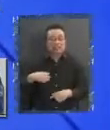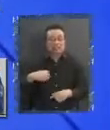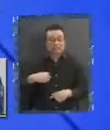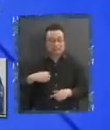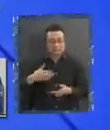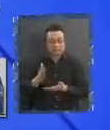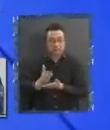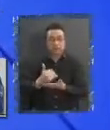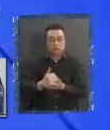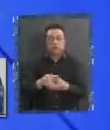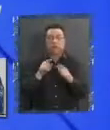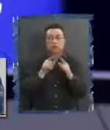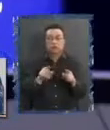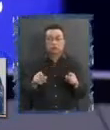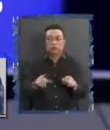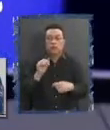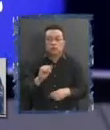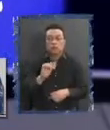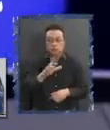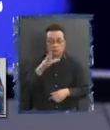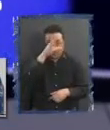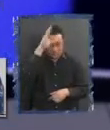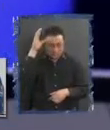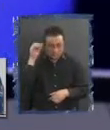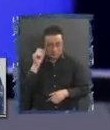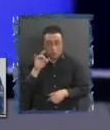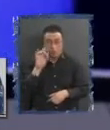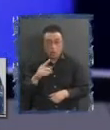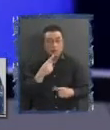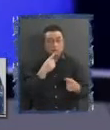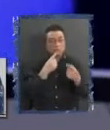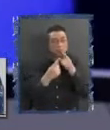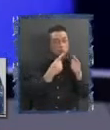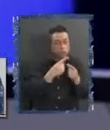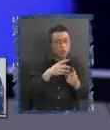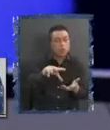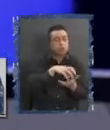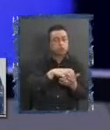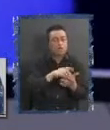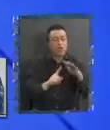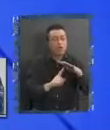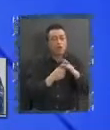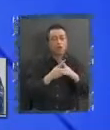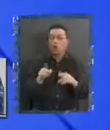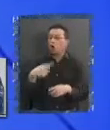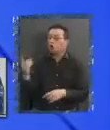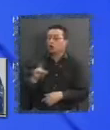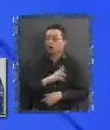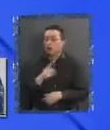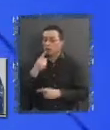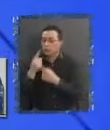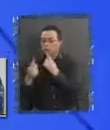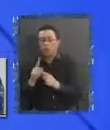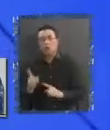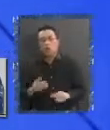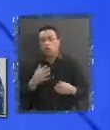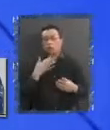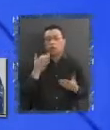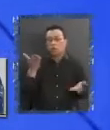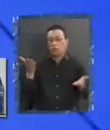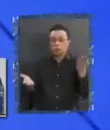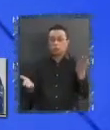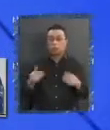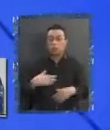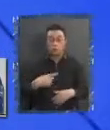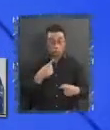que proponga su propia ley. El discurso de Loncón no ayuda en nada a la prueba. En nada. Y las consultas ciudadanas la hacen todo.